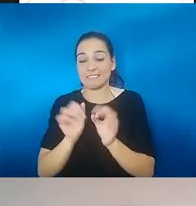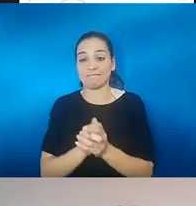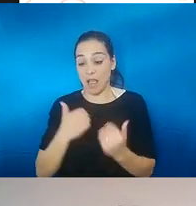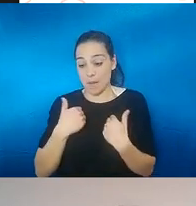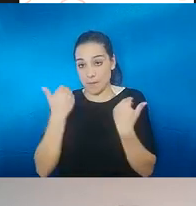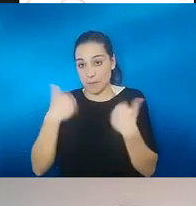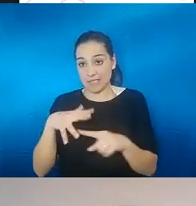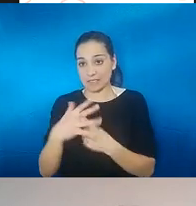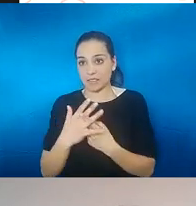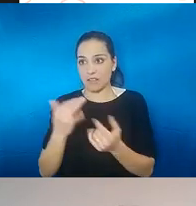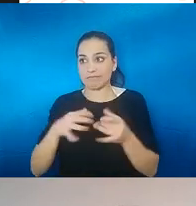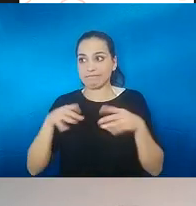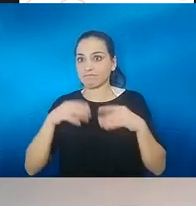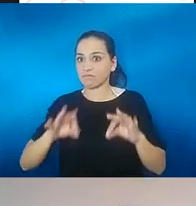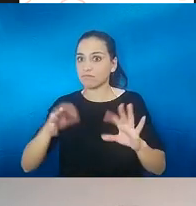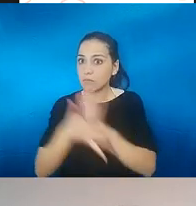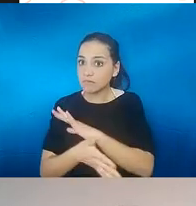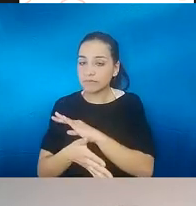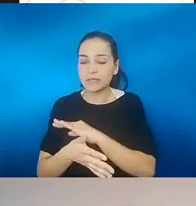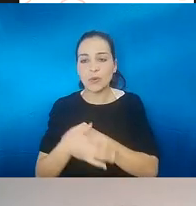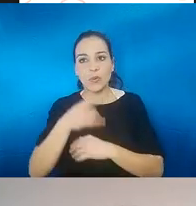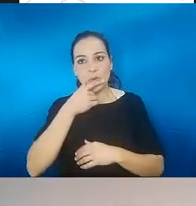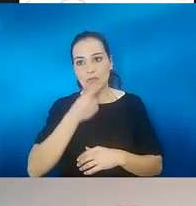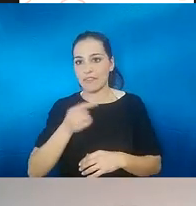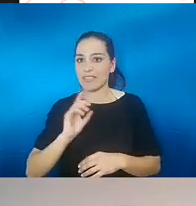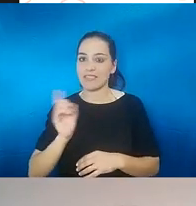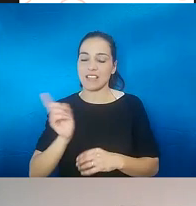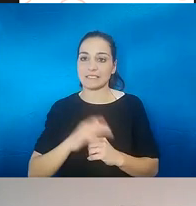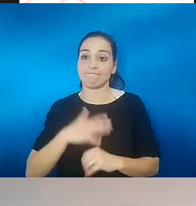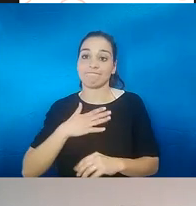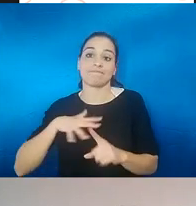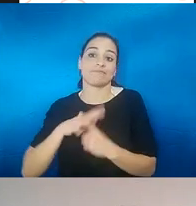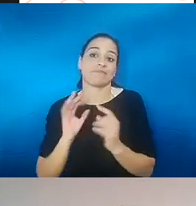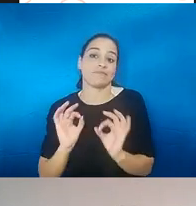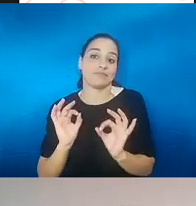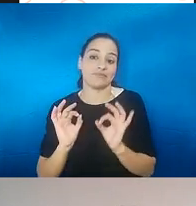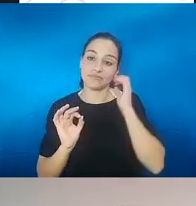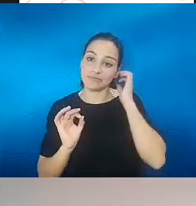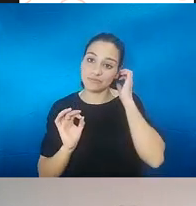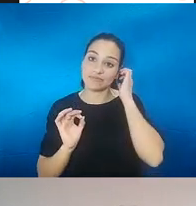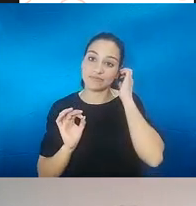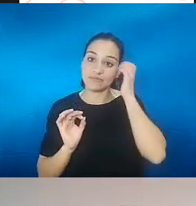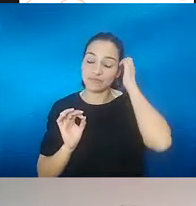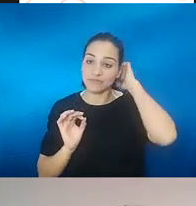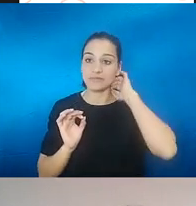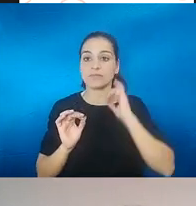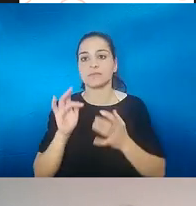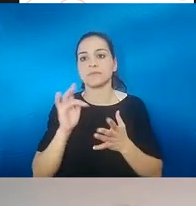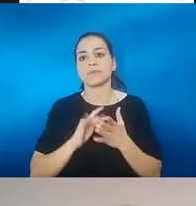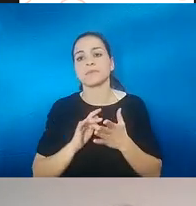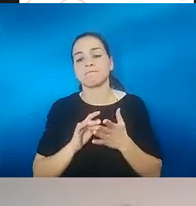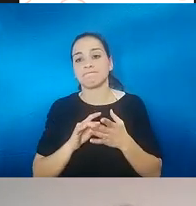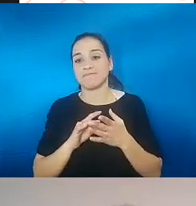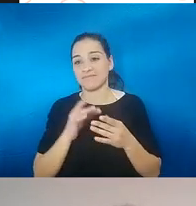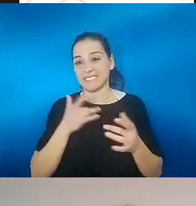no es fácil. Yo, en mi caso concreto, se me juntó con otras